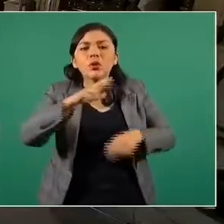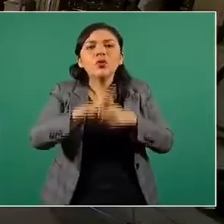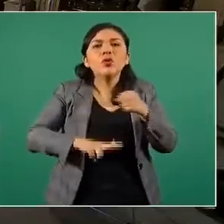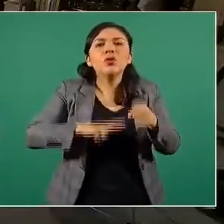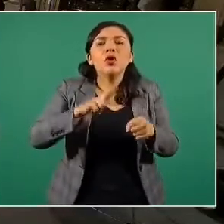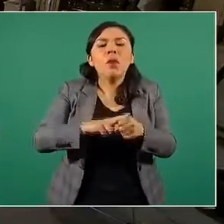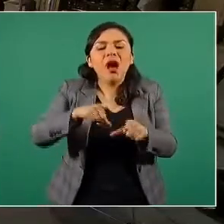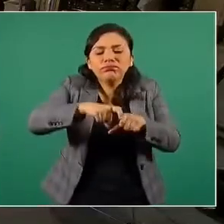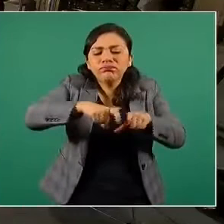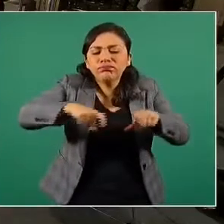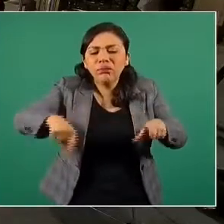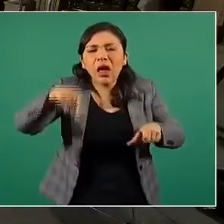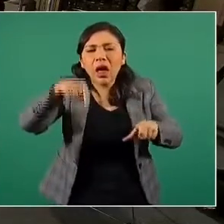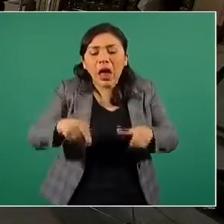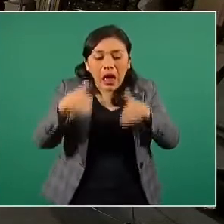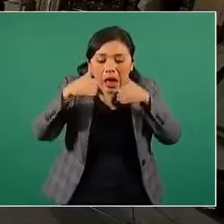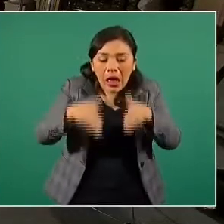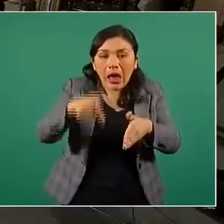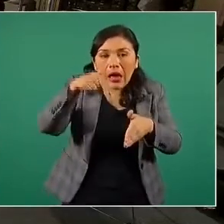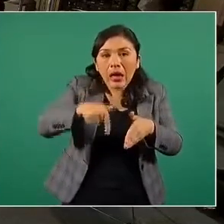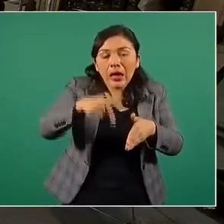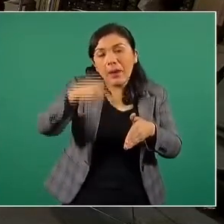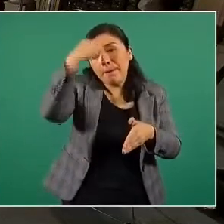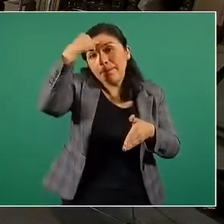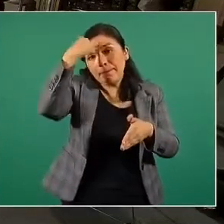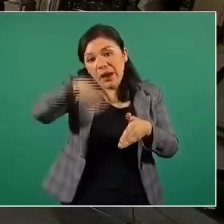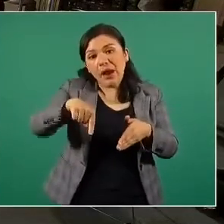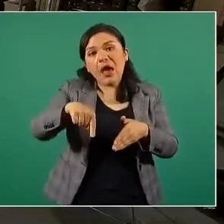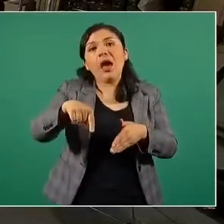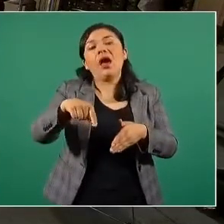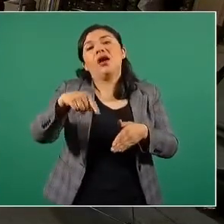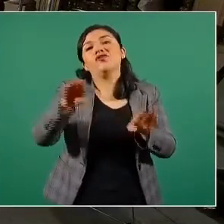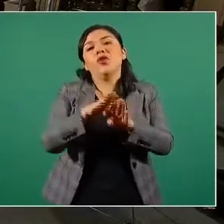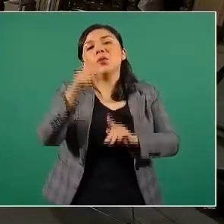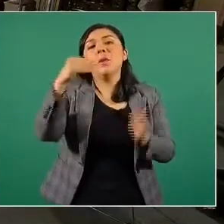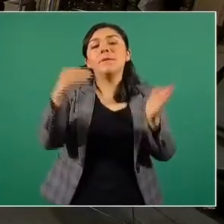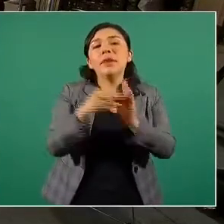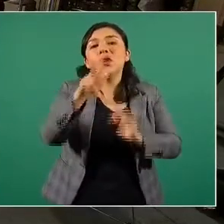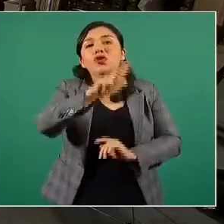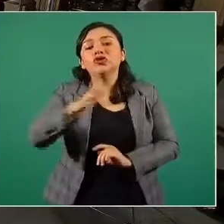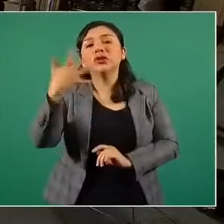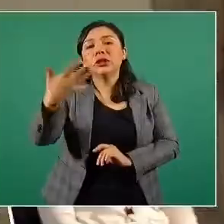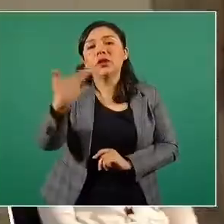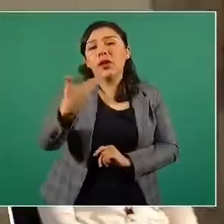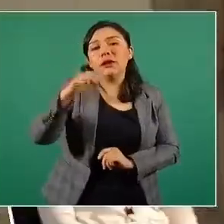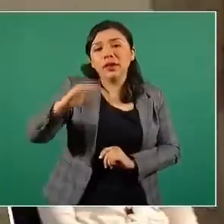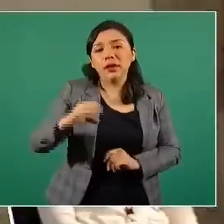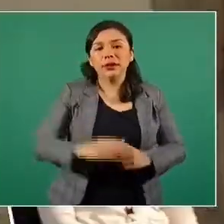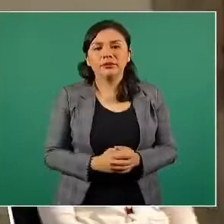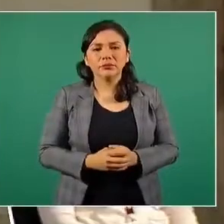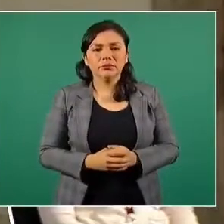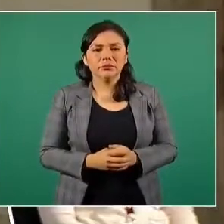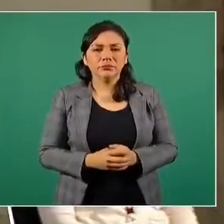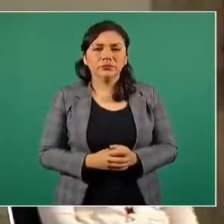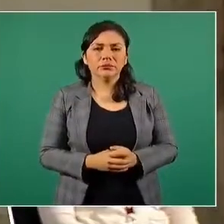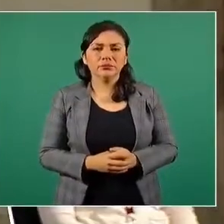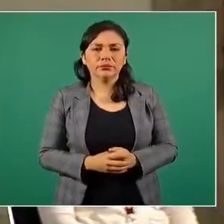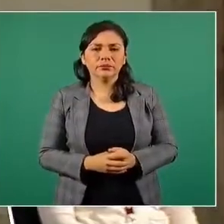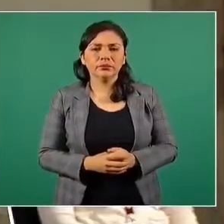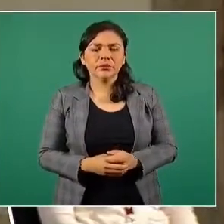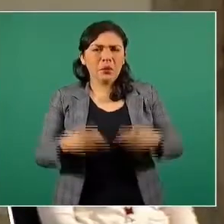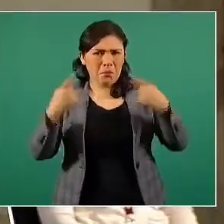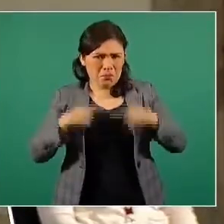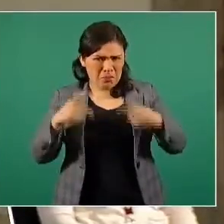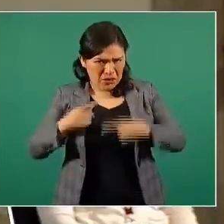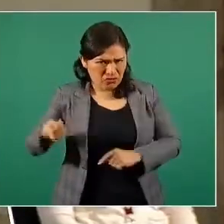codiciada, la deseada por los empresarios de las mil ochocientos cinco hectáreas. Decisión de los comuneros